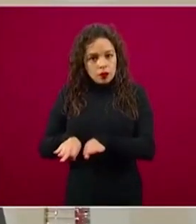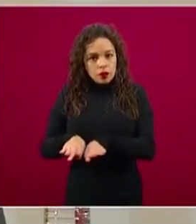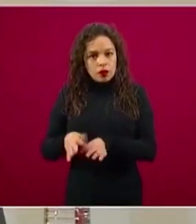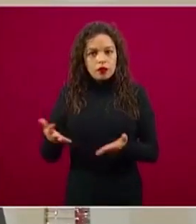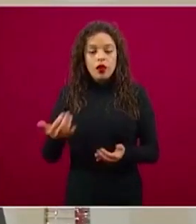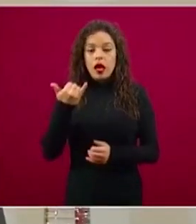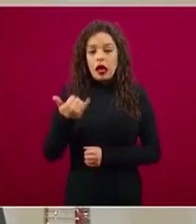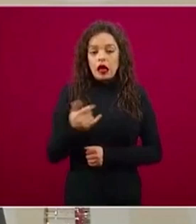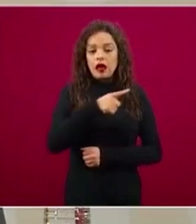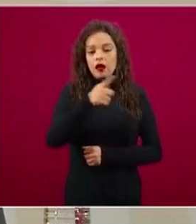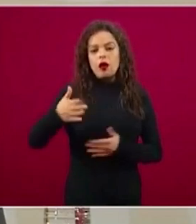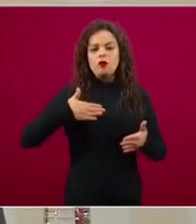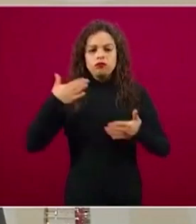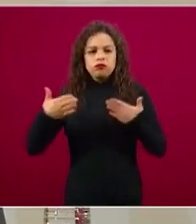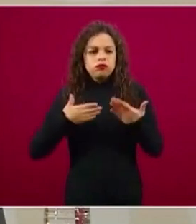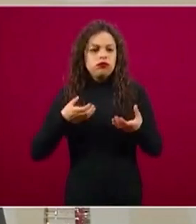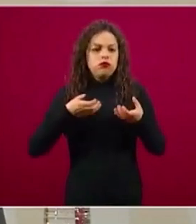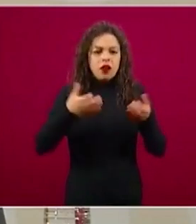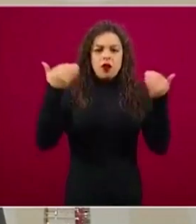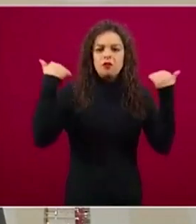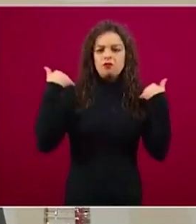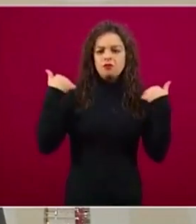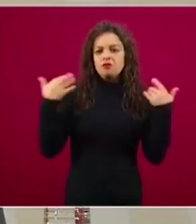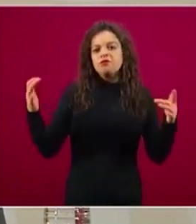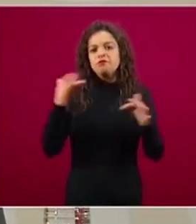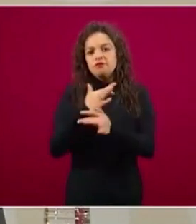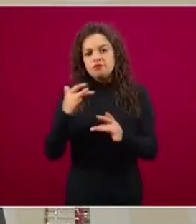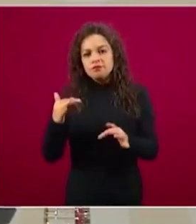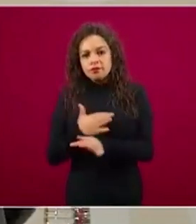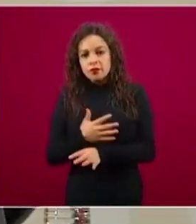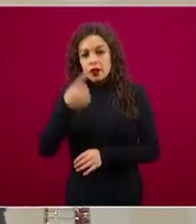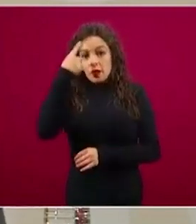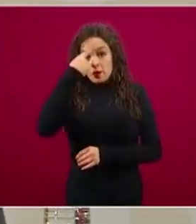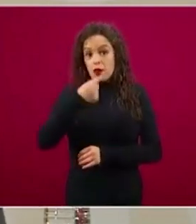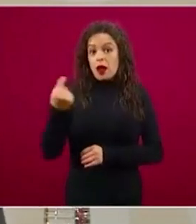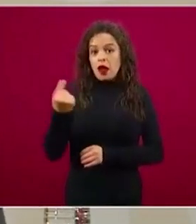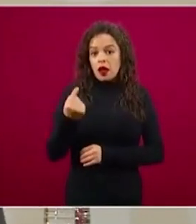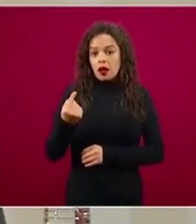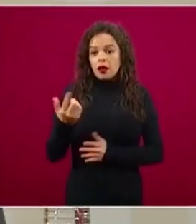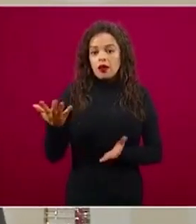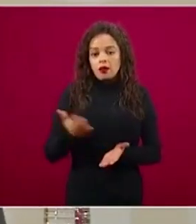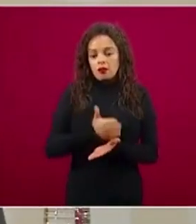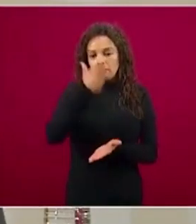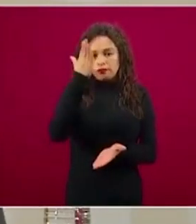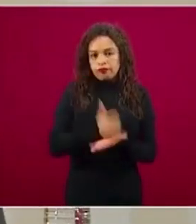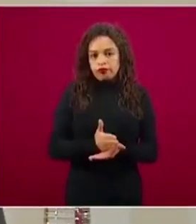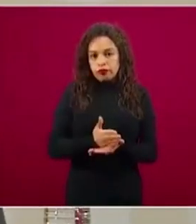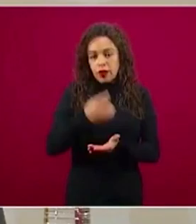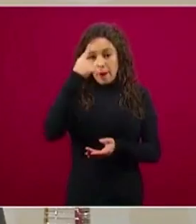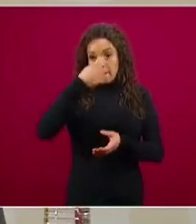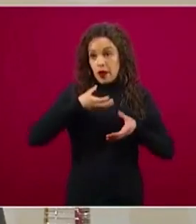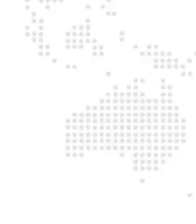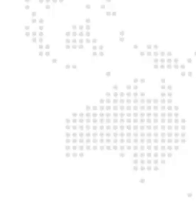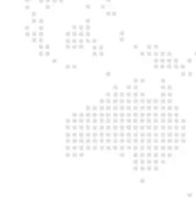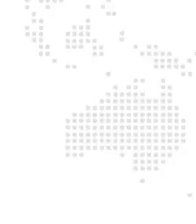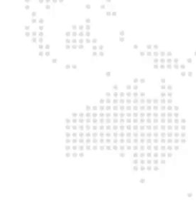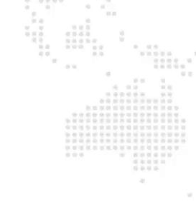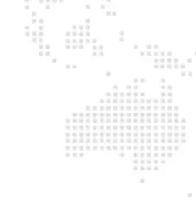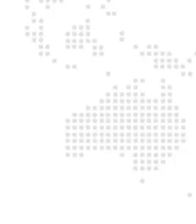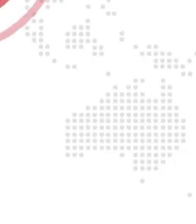las actividades recreativas, básicamente por la vía de poner un límite a la congregación en el espacio público.